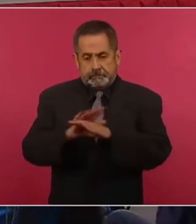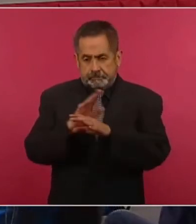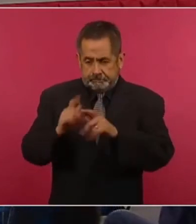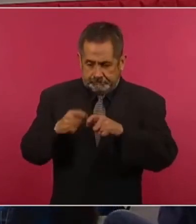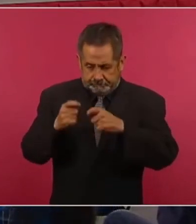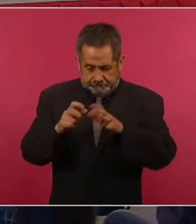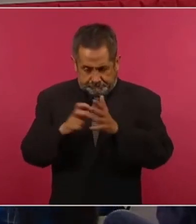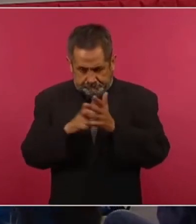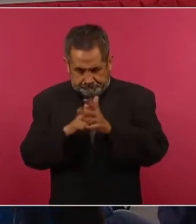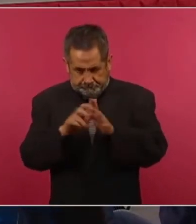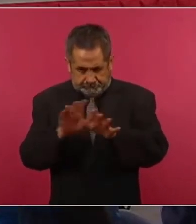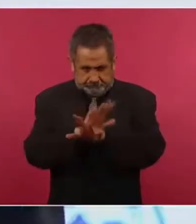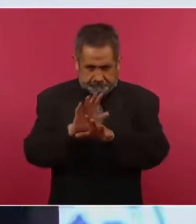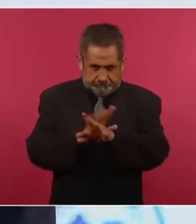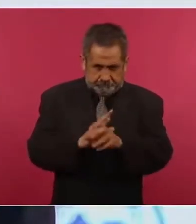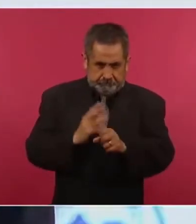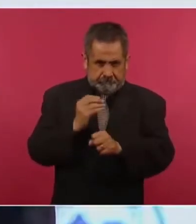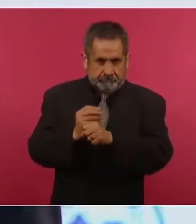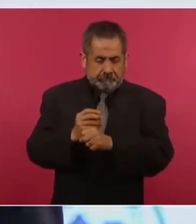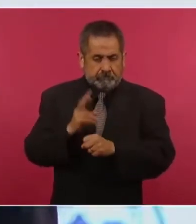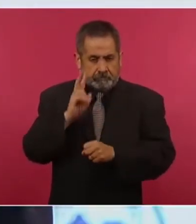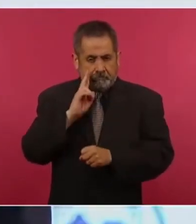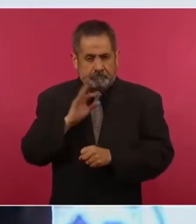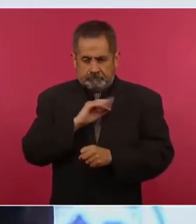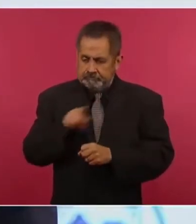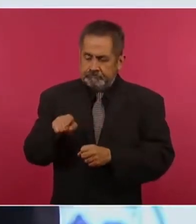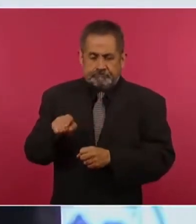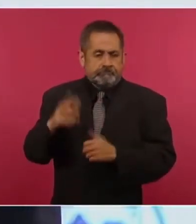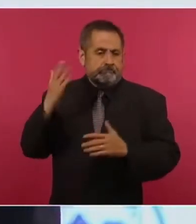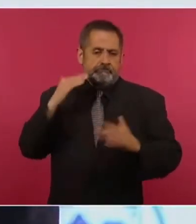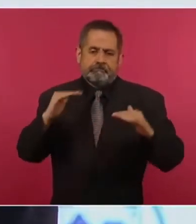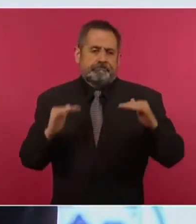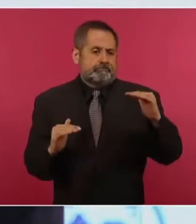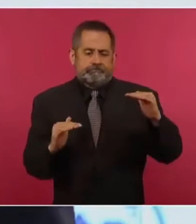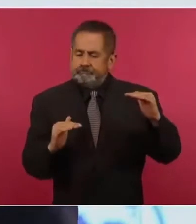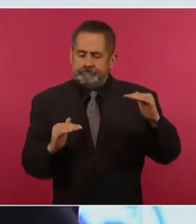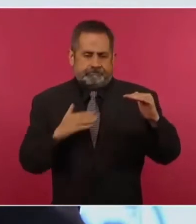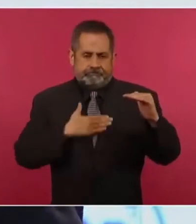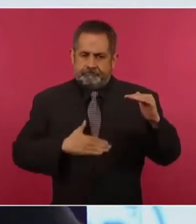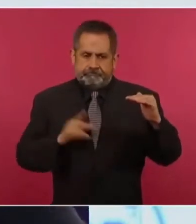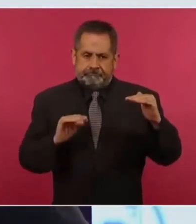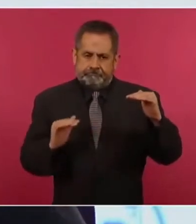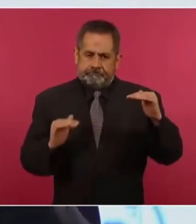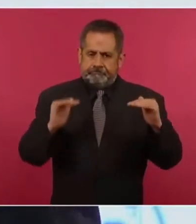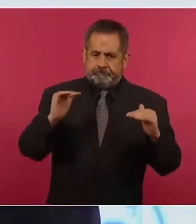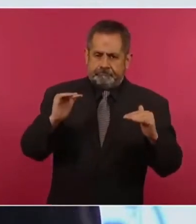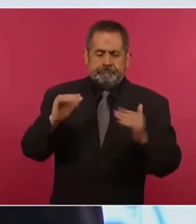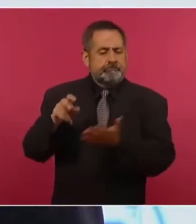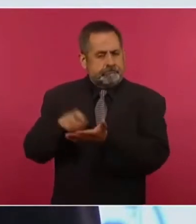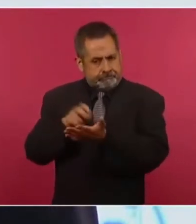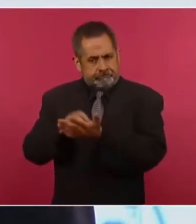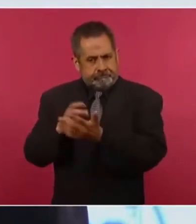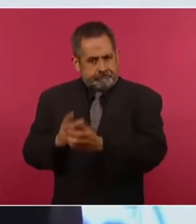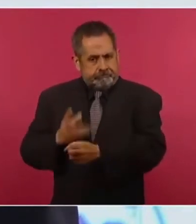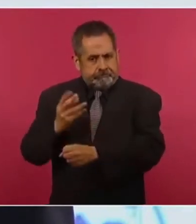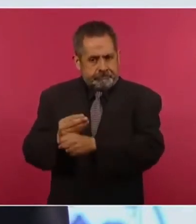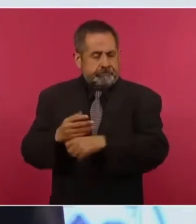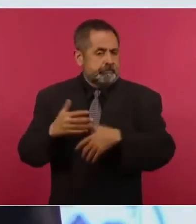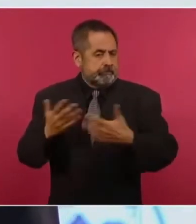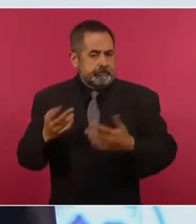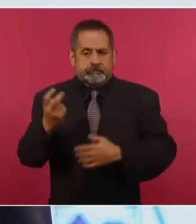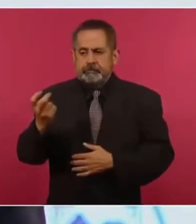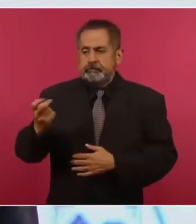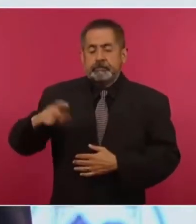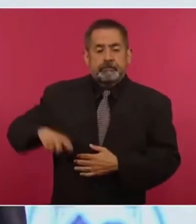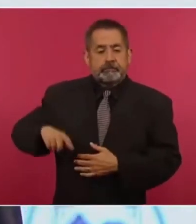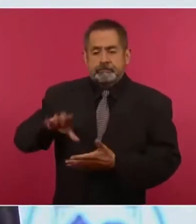mantener esta corrección en la inequidad a las remuneraciones, en los niveles bajos, el gobierno